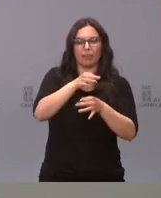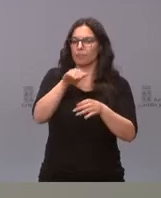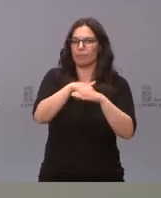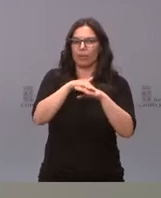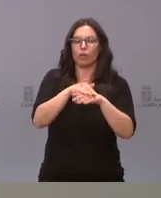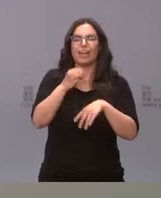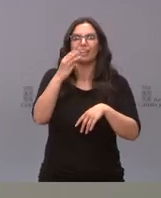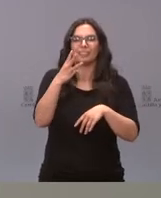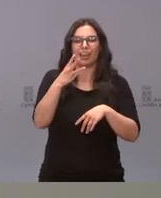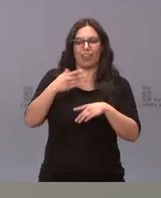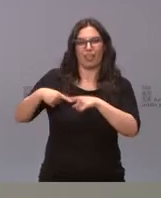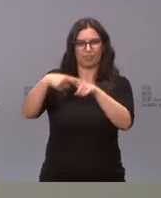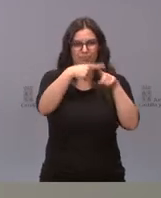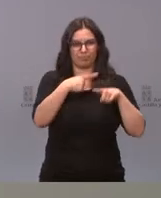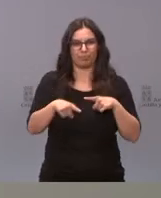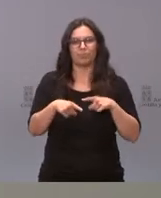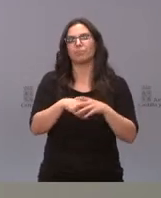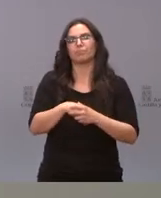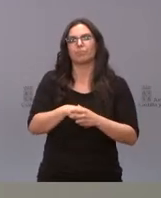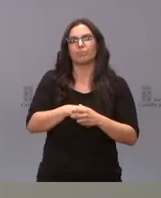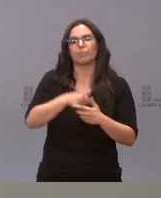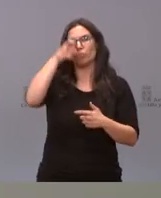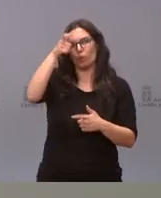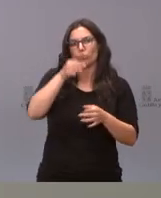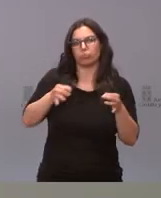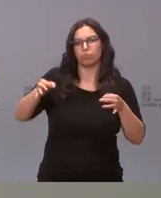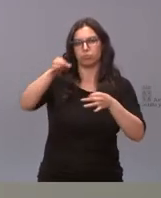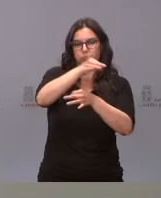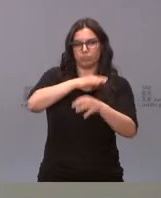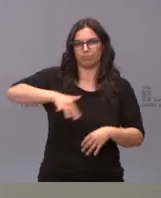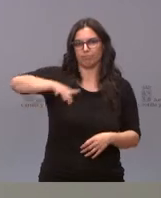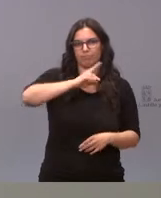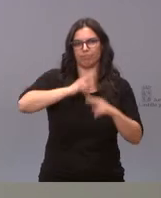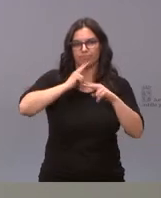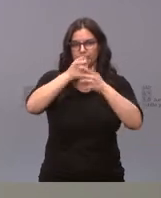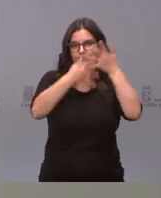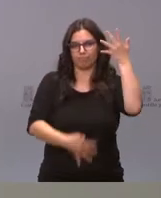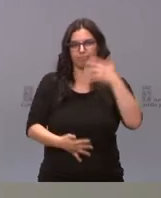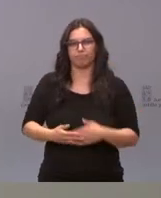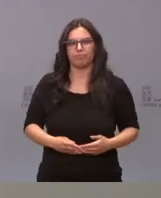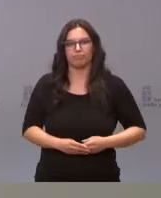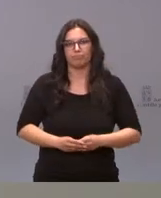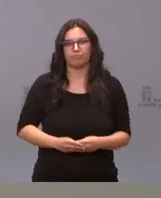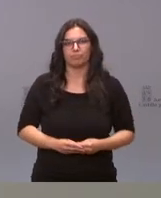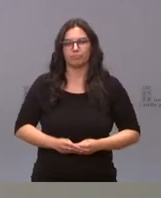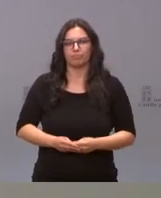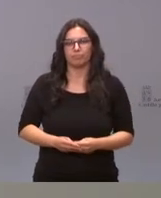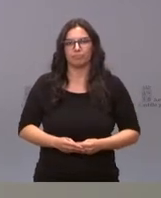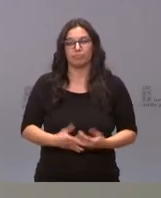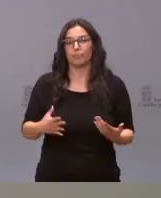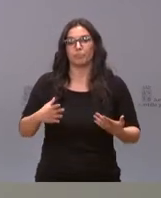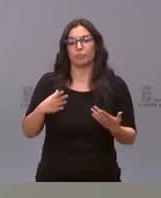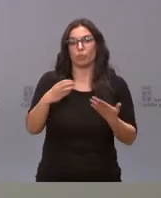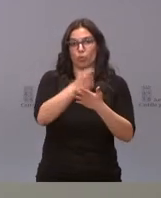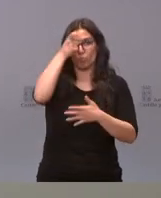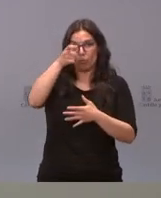dispositivos en distintos núcleos que son Otero de las Dueñas, La Magdalena, Viñayo, Carrocera y Santiago de las Villas, todos pertenecientes